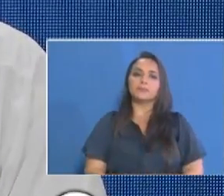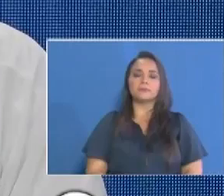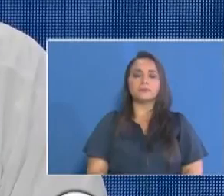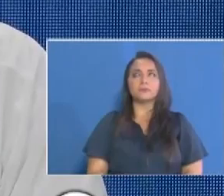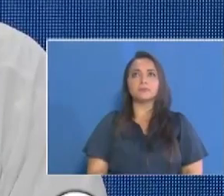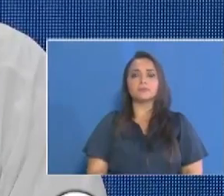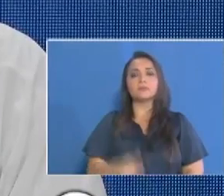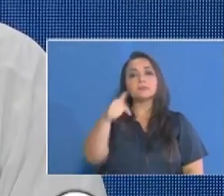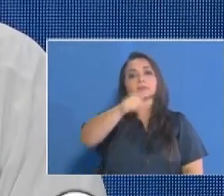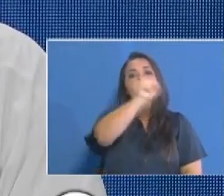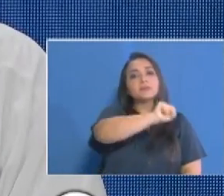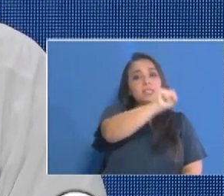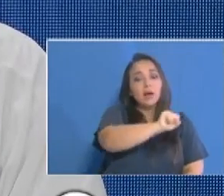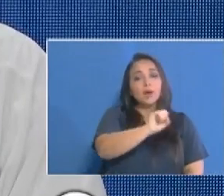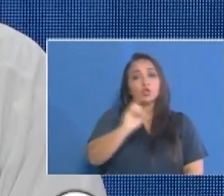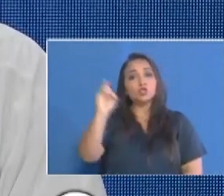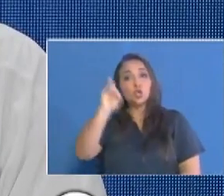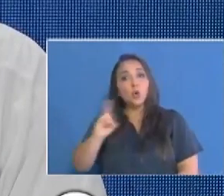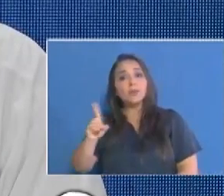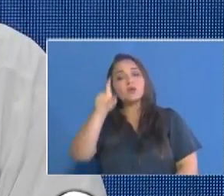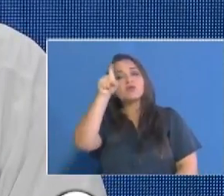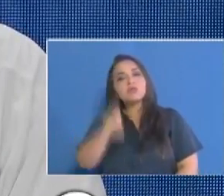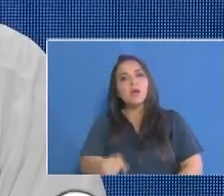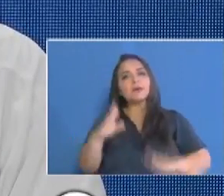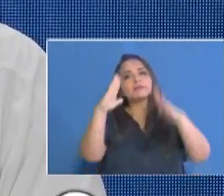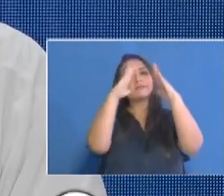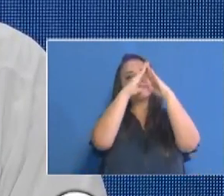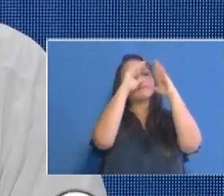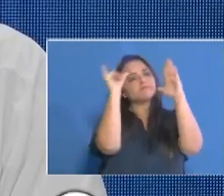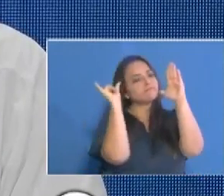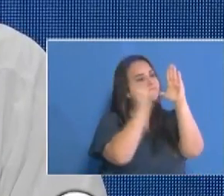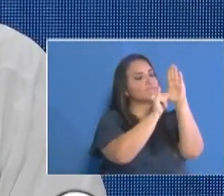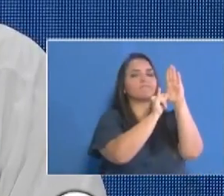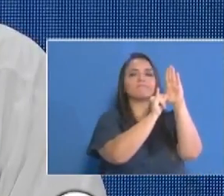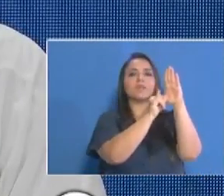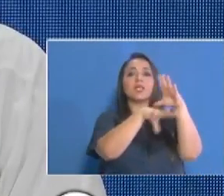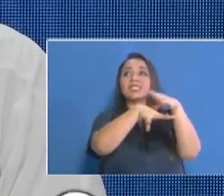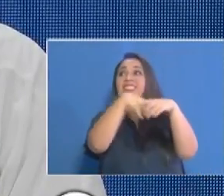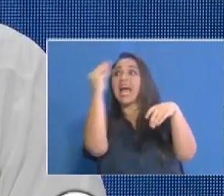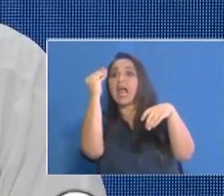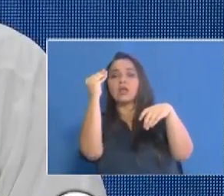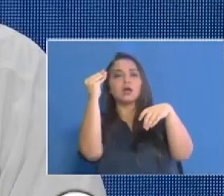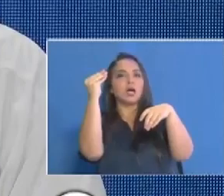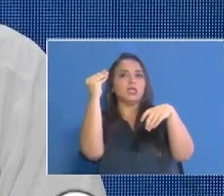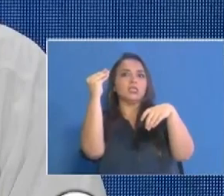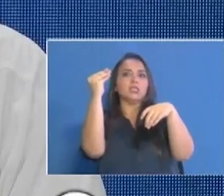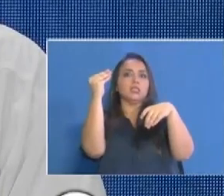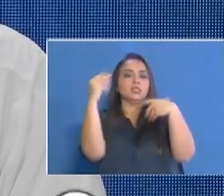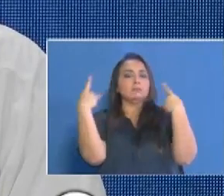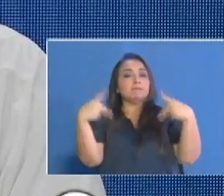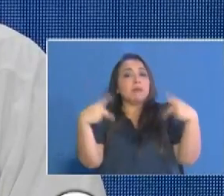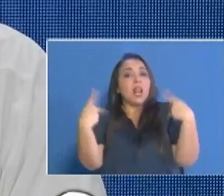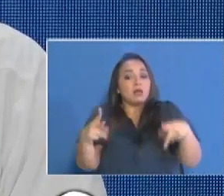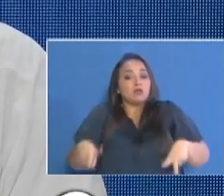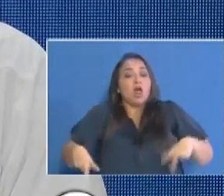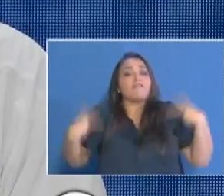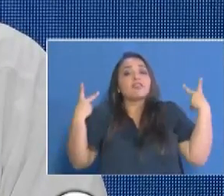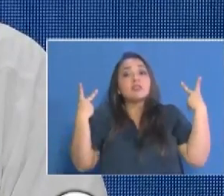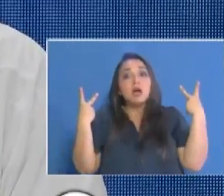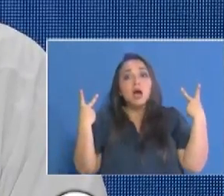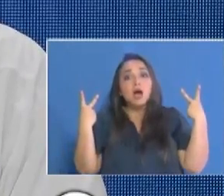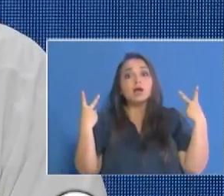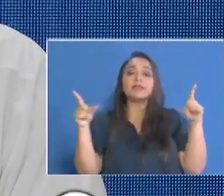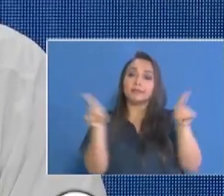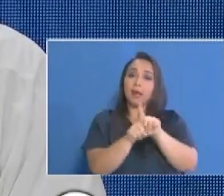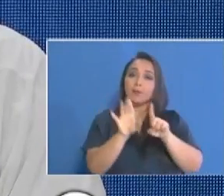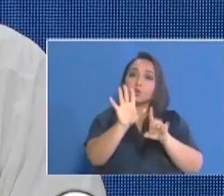este sábado y domingo hay que quedarse en casa salir a la calle es arriesgar la vida y la